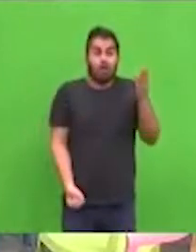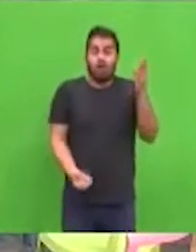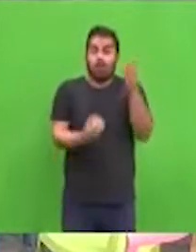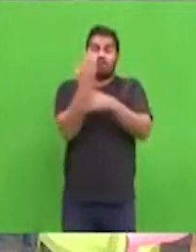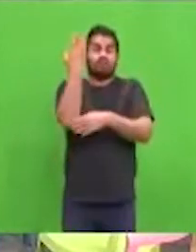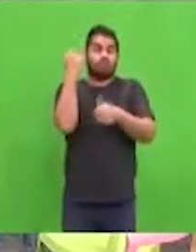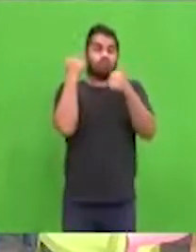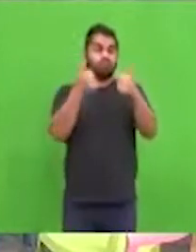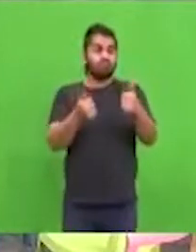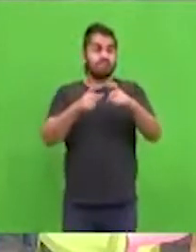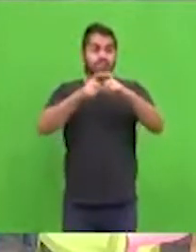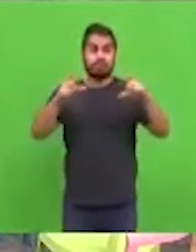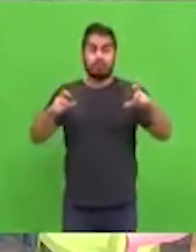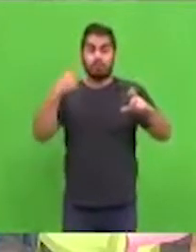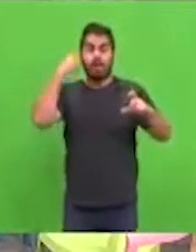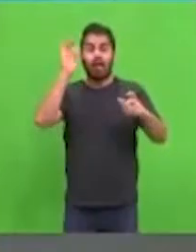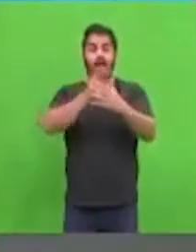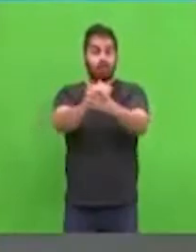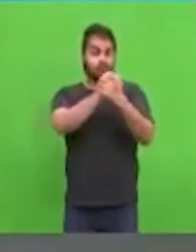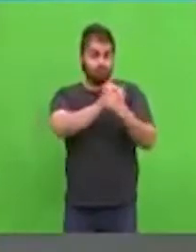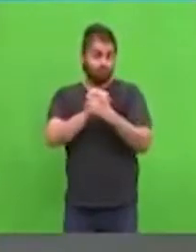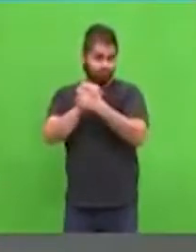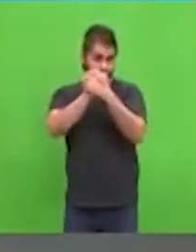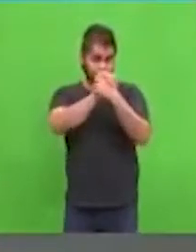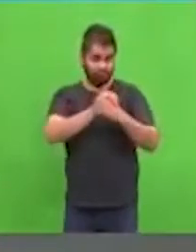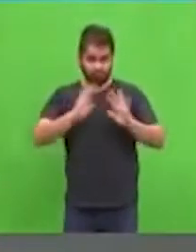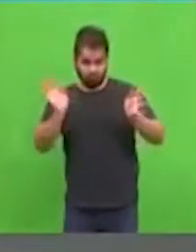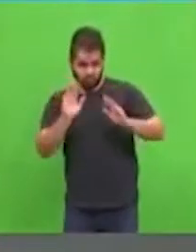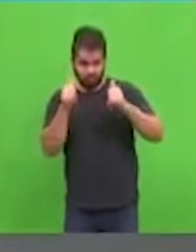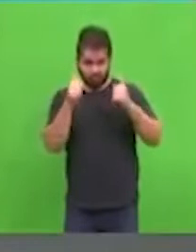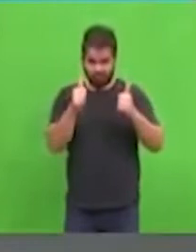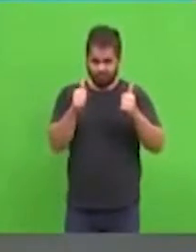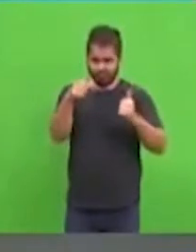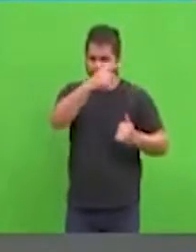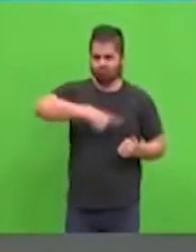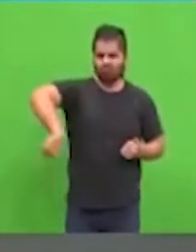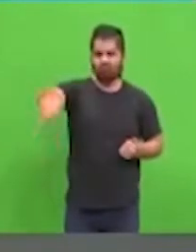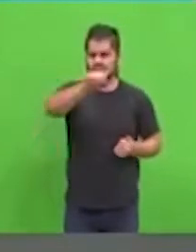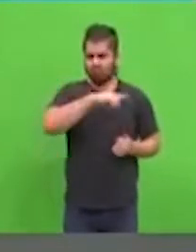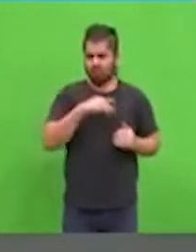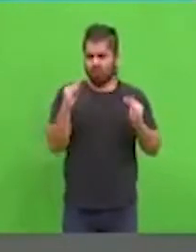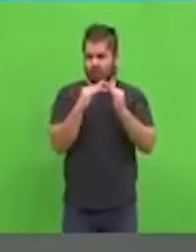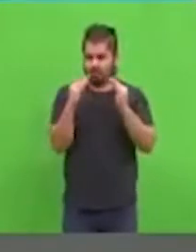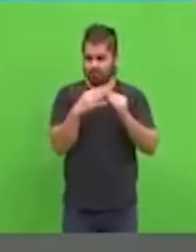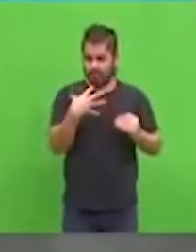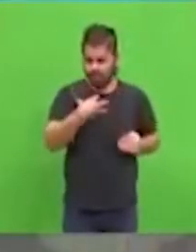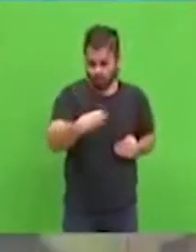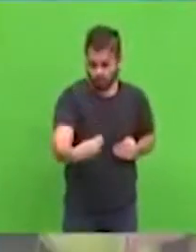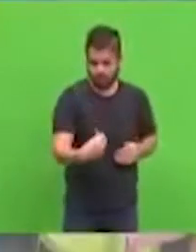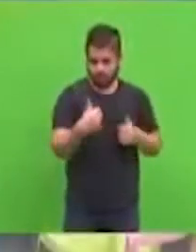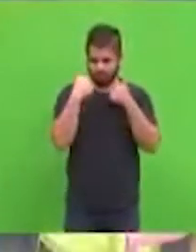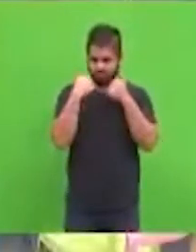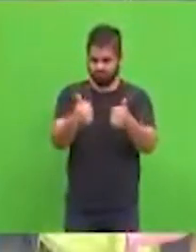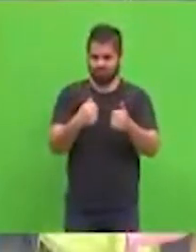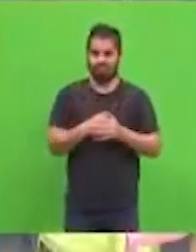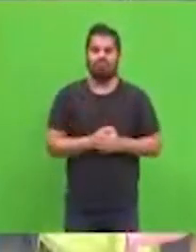nuestros estándares, que van a ser capacitados por funcionarios de Corea, que tienen también toda la experiencia, ¿verdad? Serían de proveer del